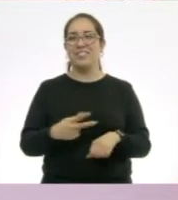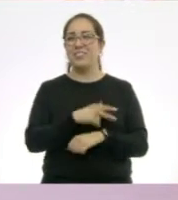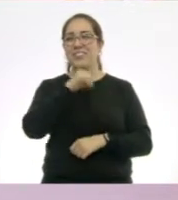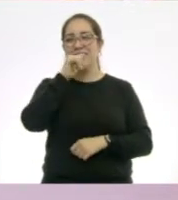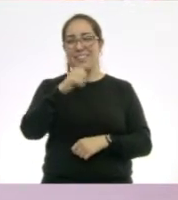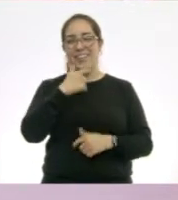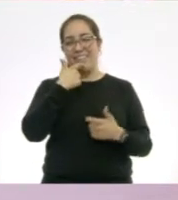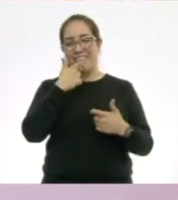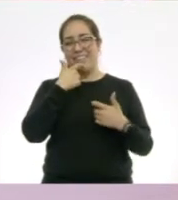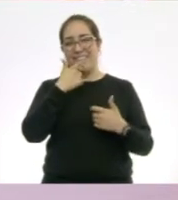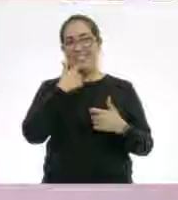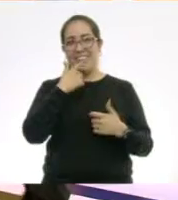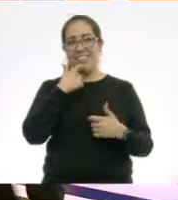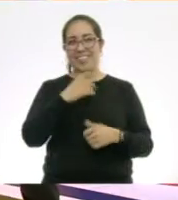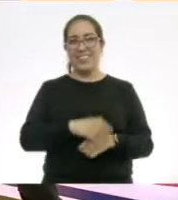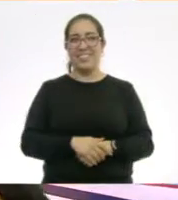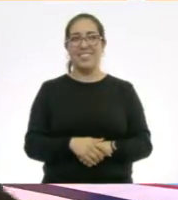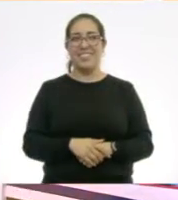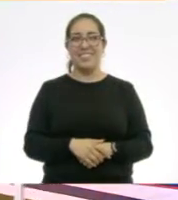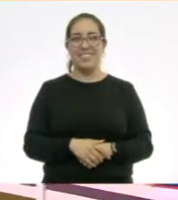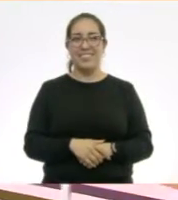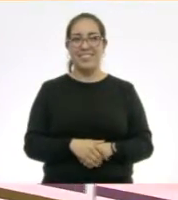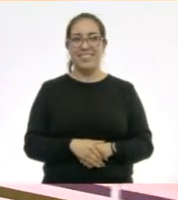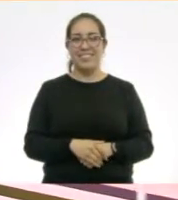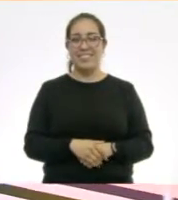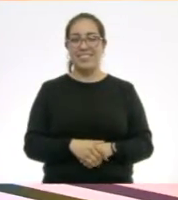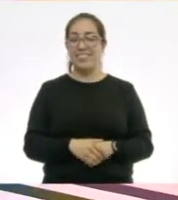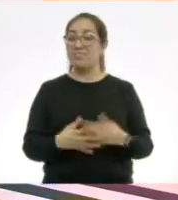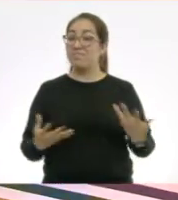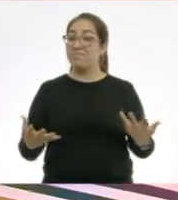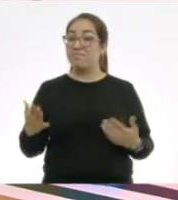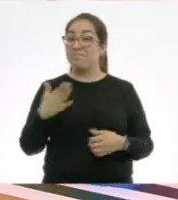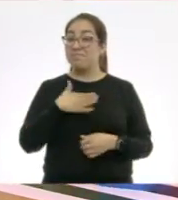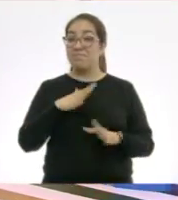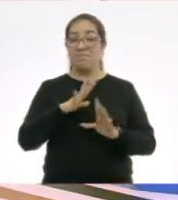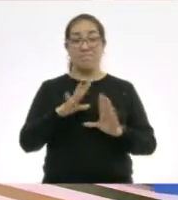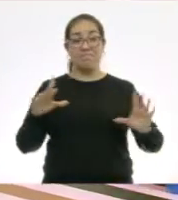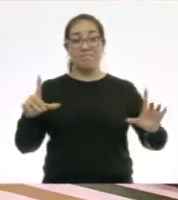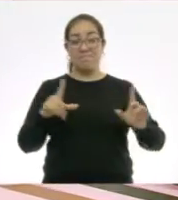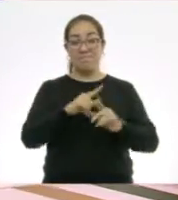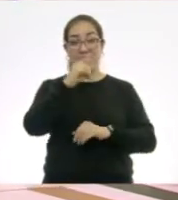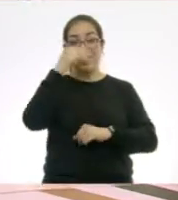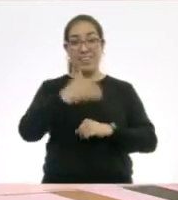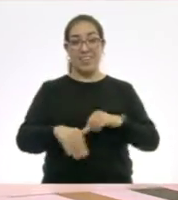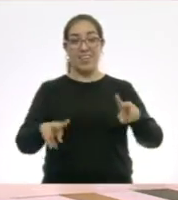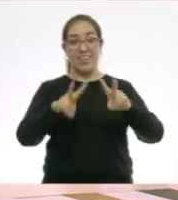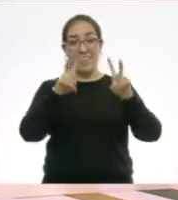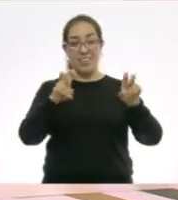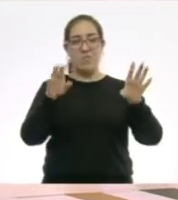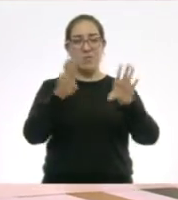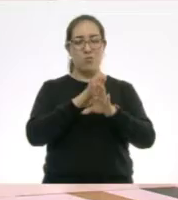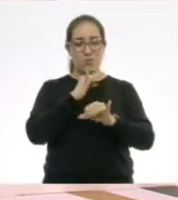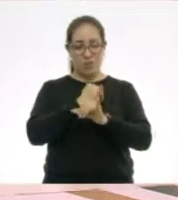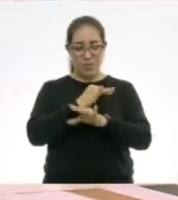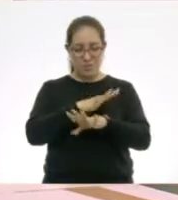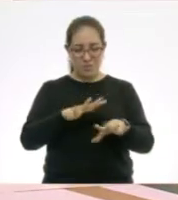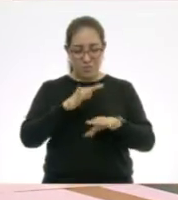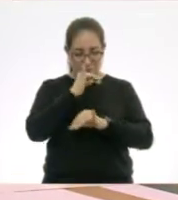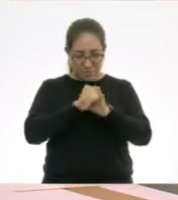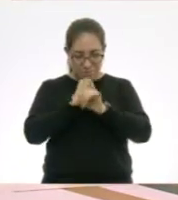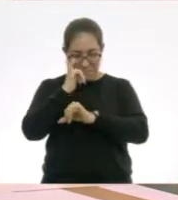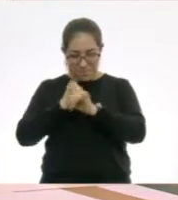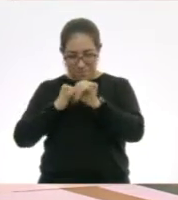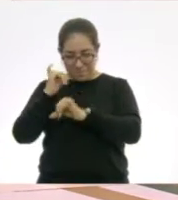nada, aquí no pasó nada, todo está muy bien. Pues con esto terminamos el tema de buscar y encontrar información,